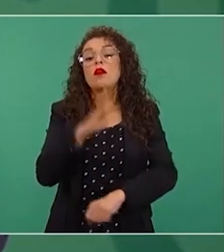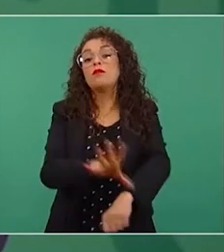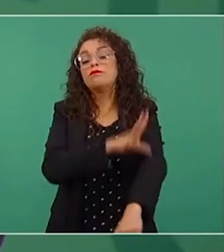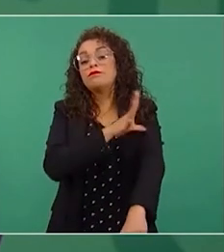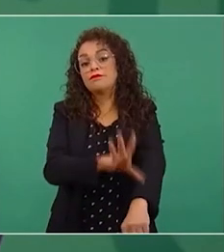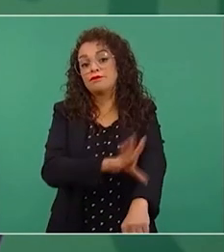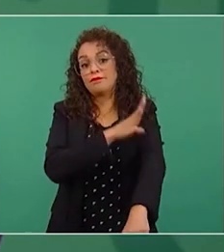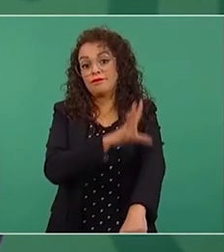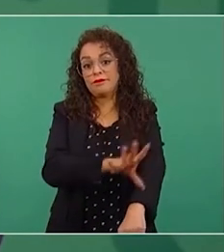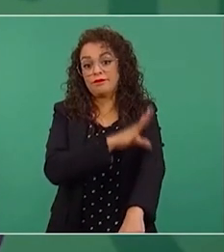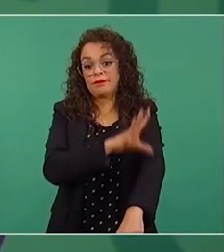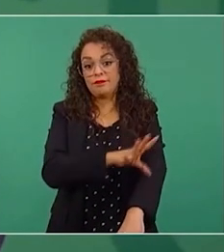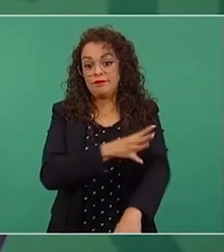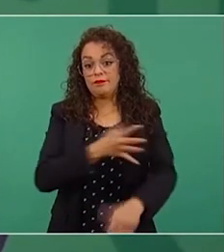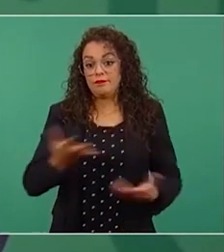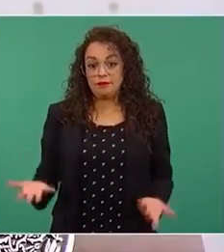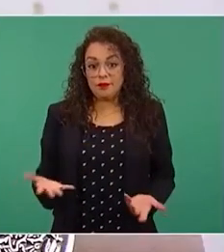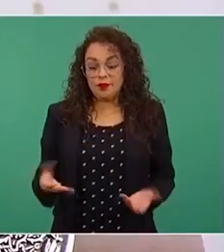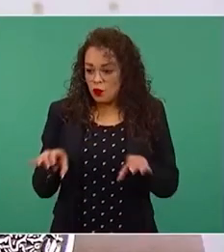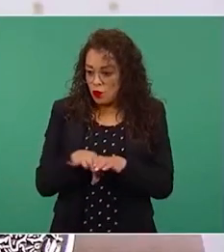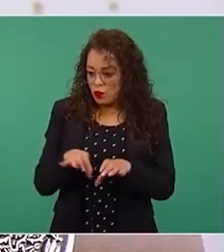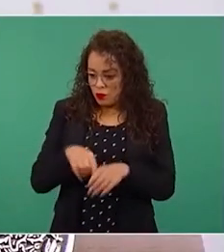¿Cómo se industrializa el país?